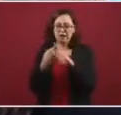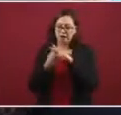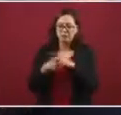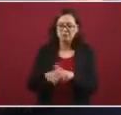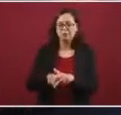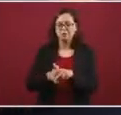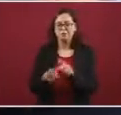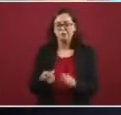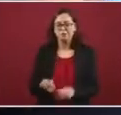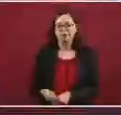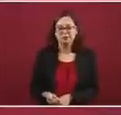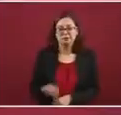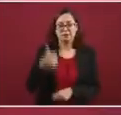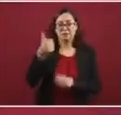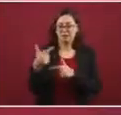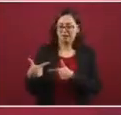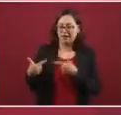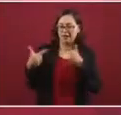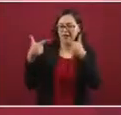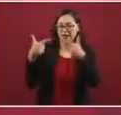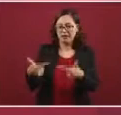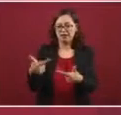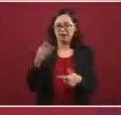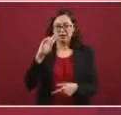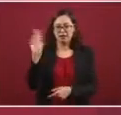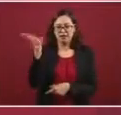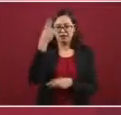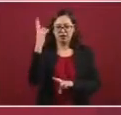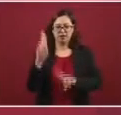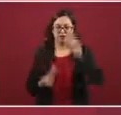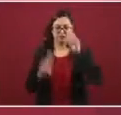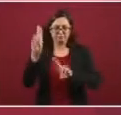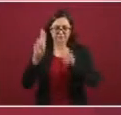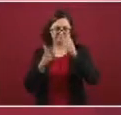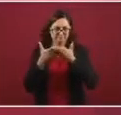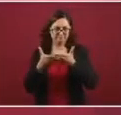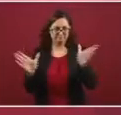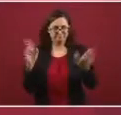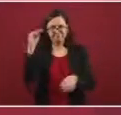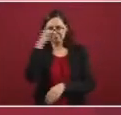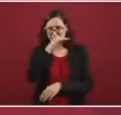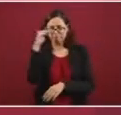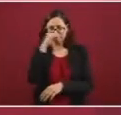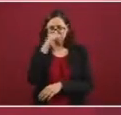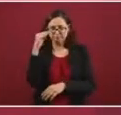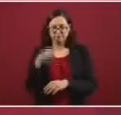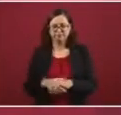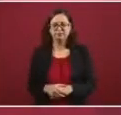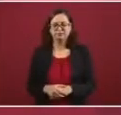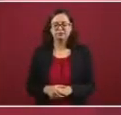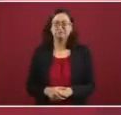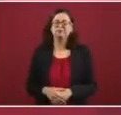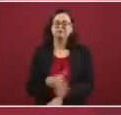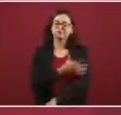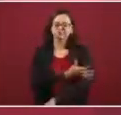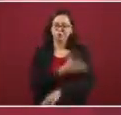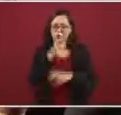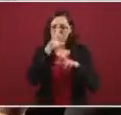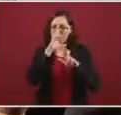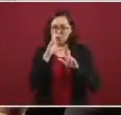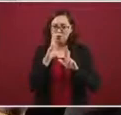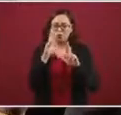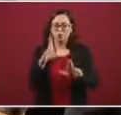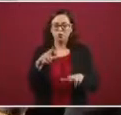generación de estudiantes en la Universidad Pública Naucalpense. Será un honor y un privilegio, señor